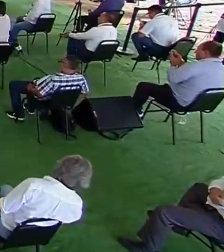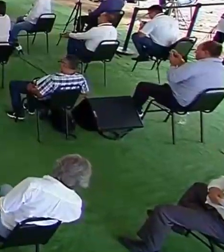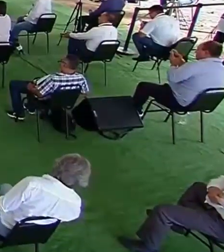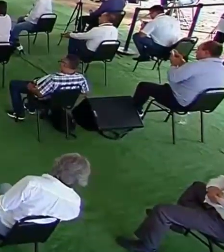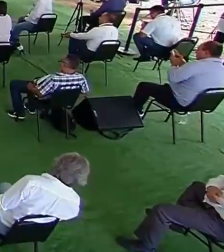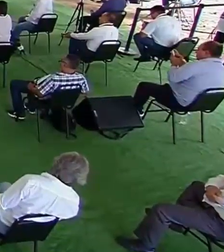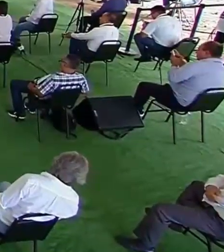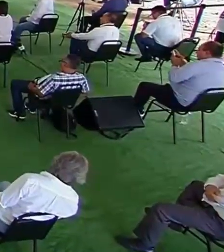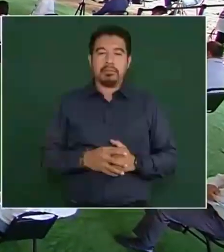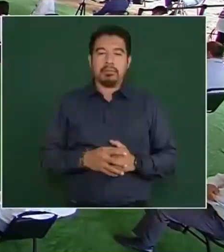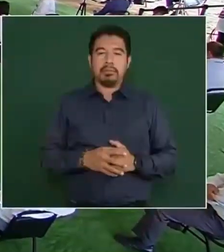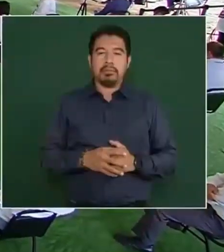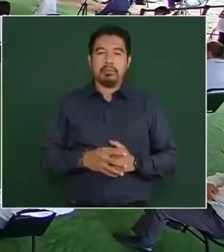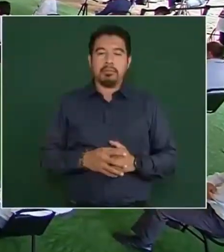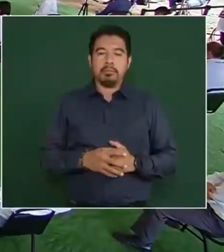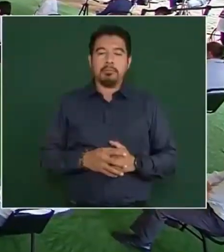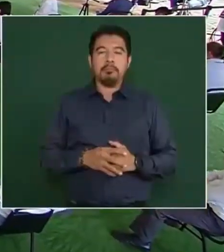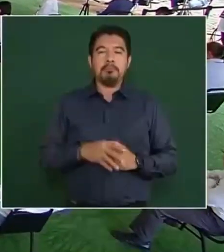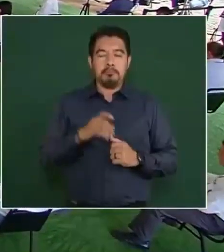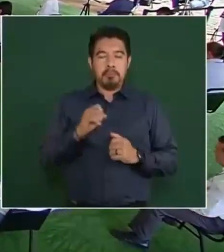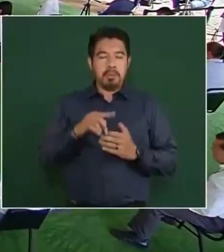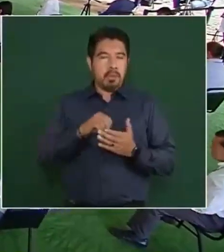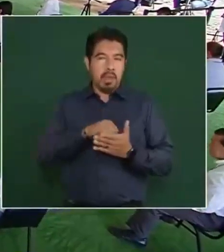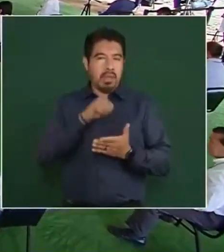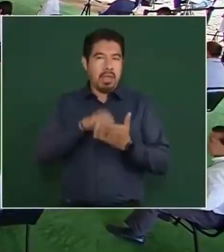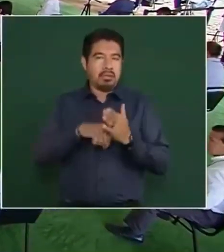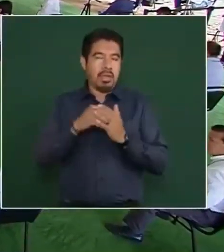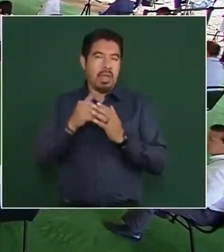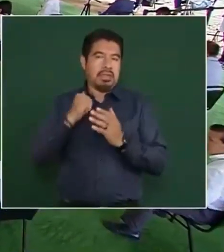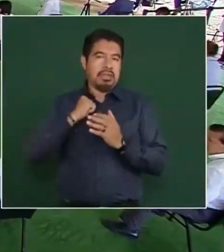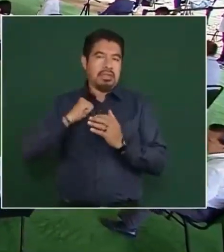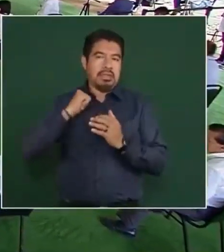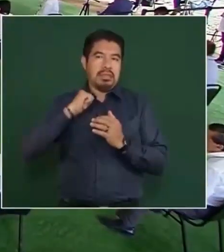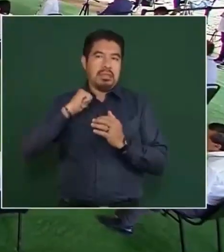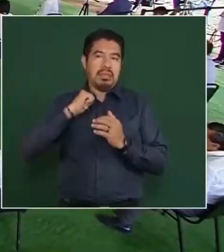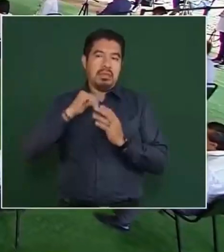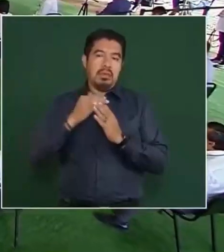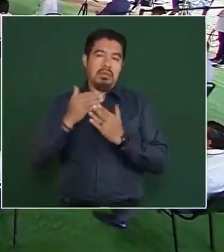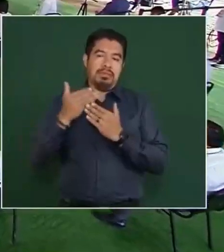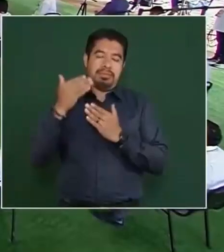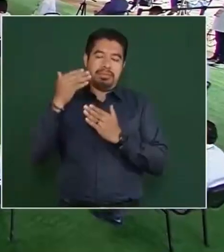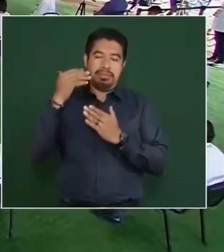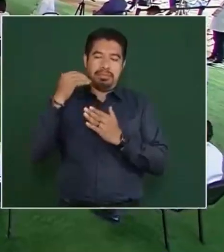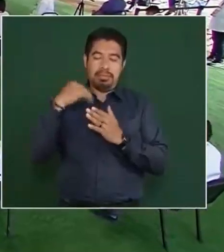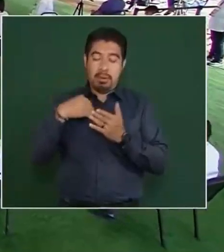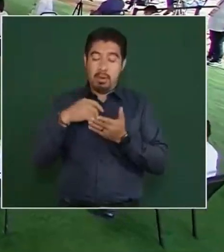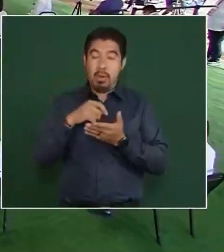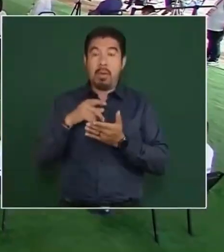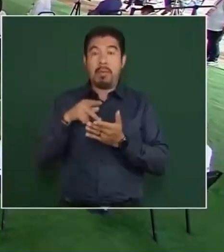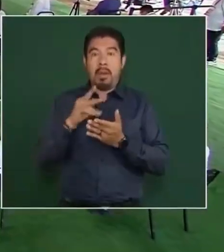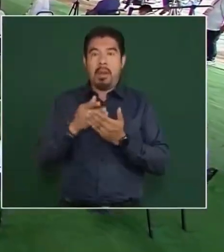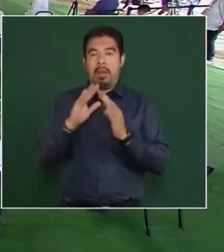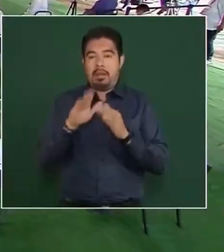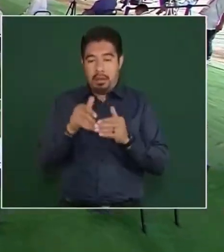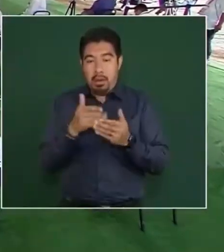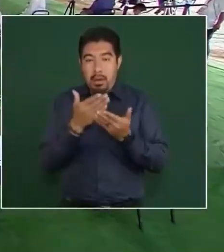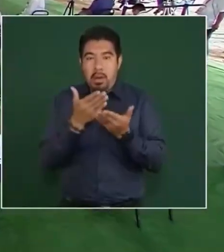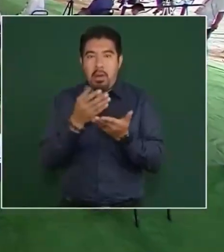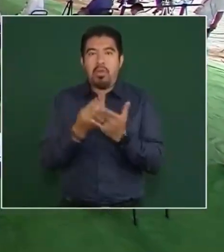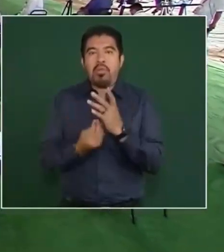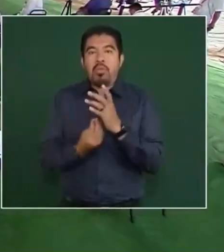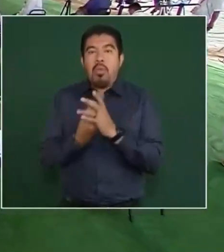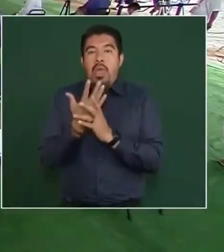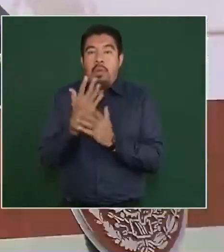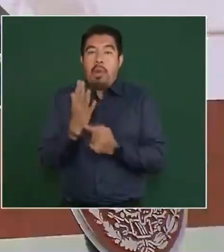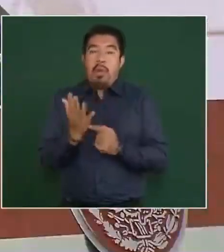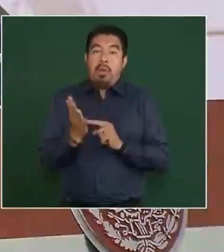antiguo o escrito en otras épocas, lo presentan como algo nuevo porque